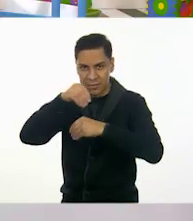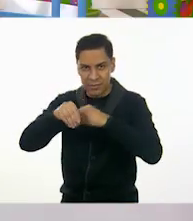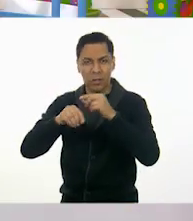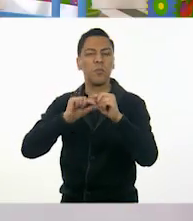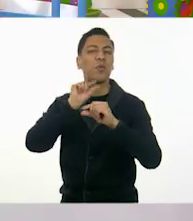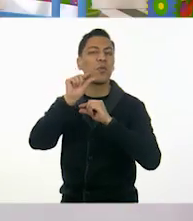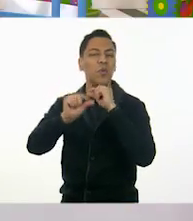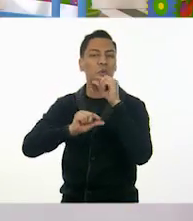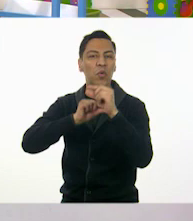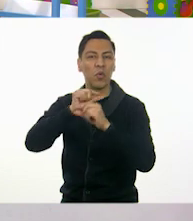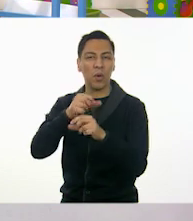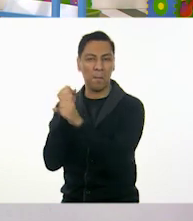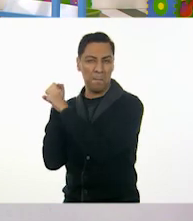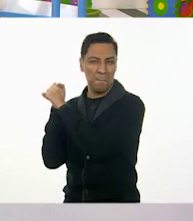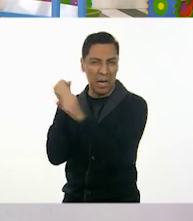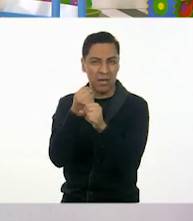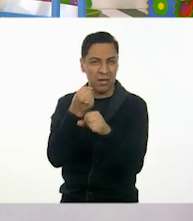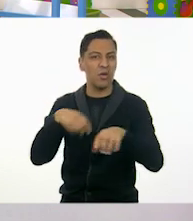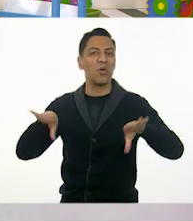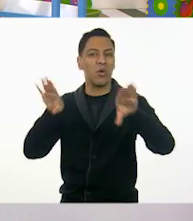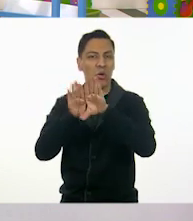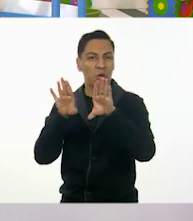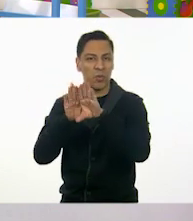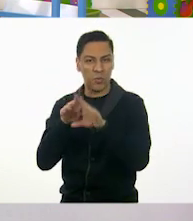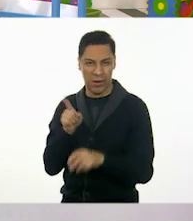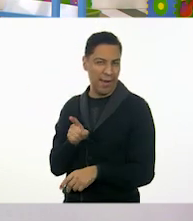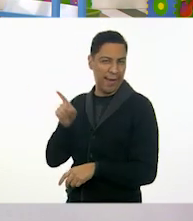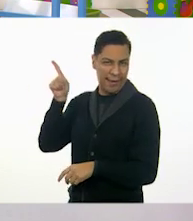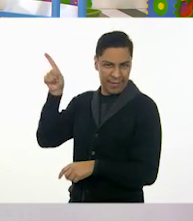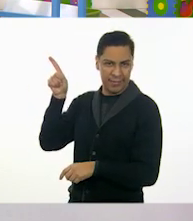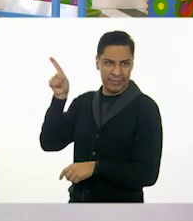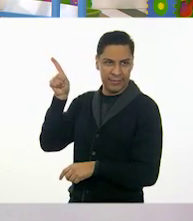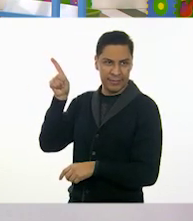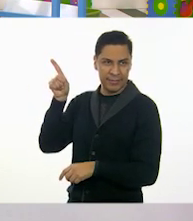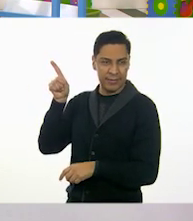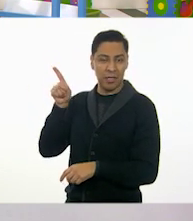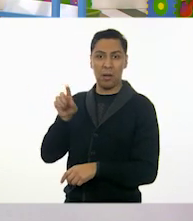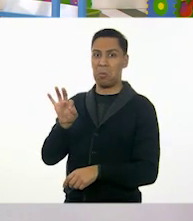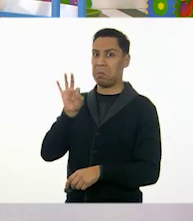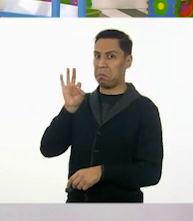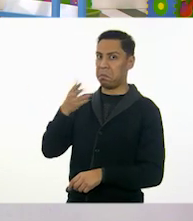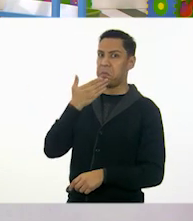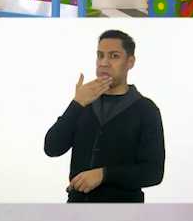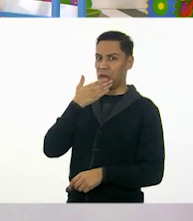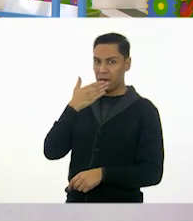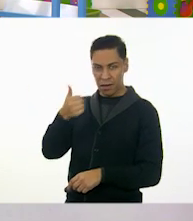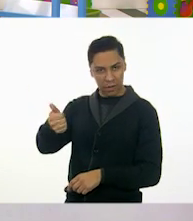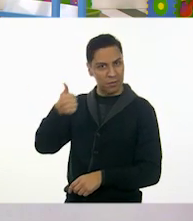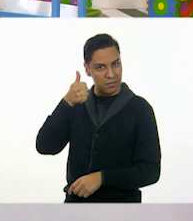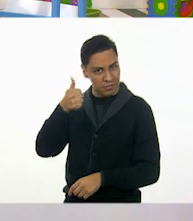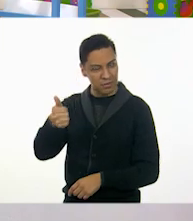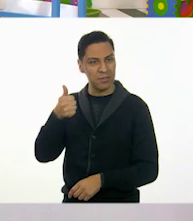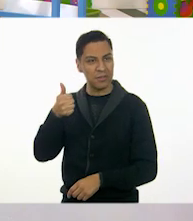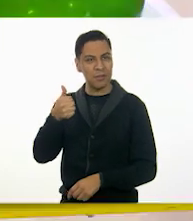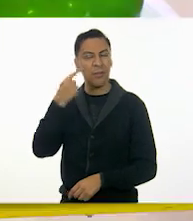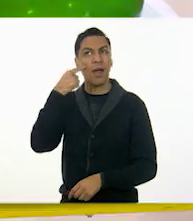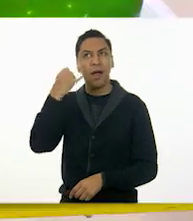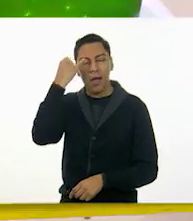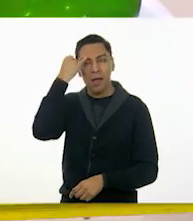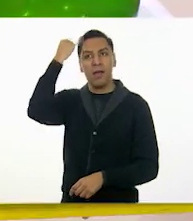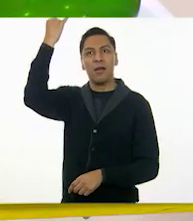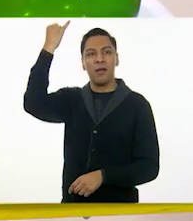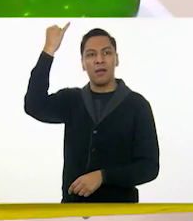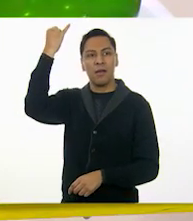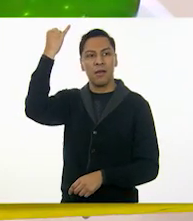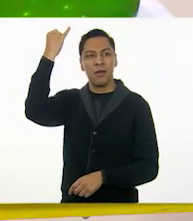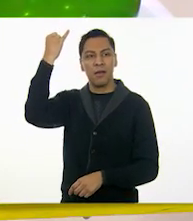así nuestra piñata. Ve. ¡Oh! Muy bien. Se ve muy bien. Se ve padrísimo. Lleno de colores. Mira, acabo de ver una idea. De este